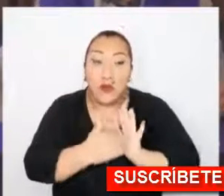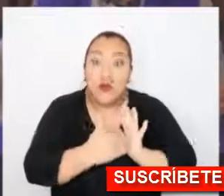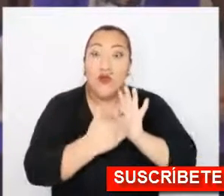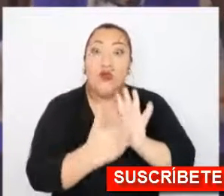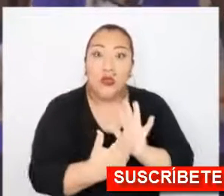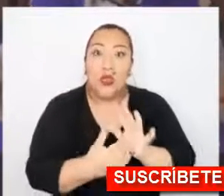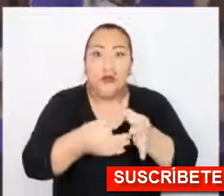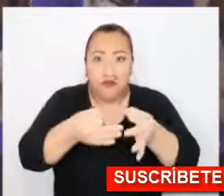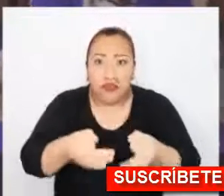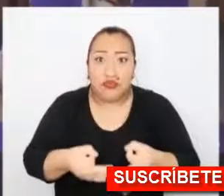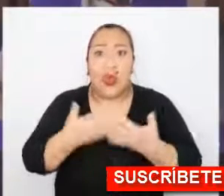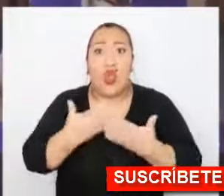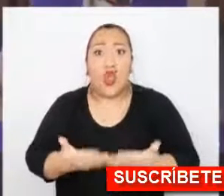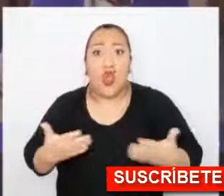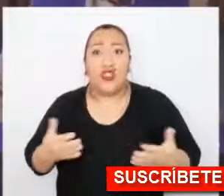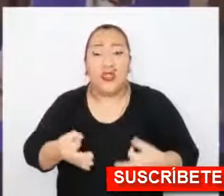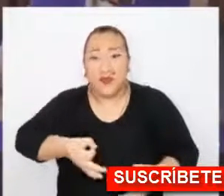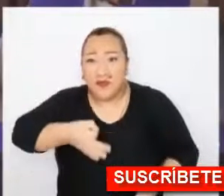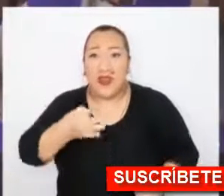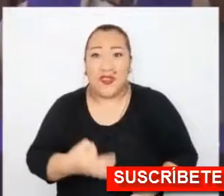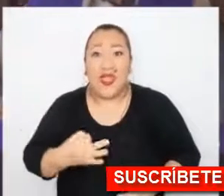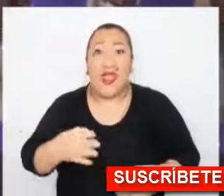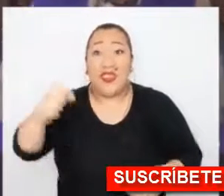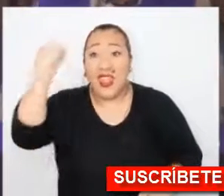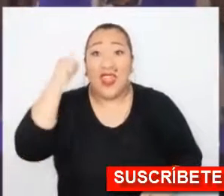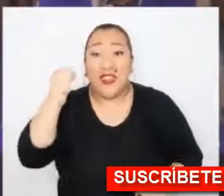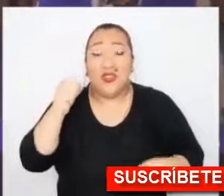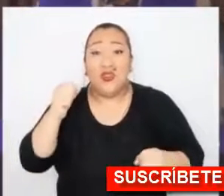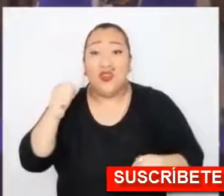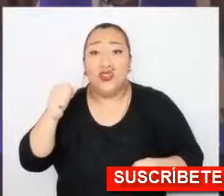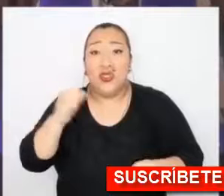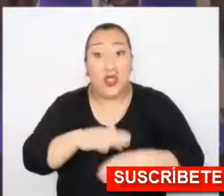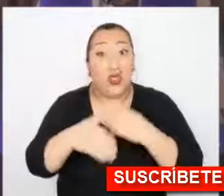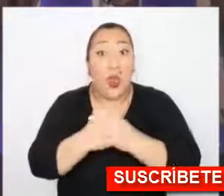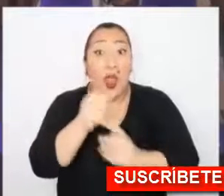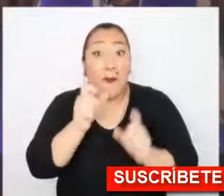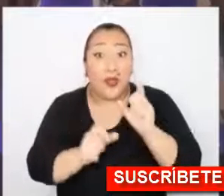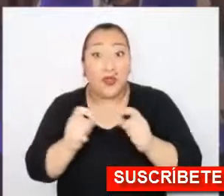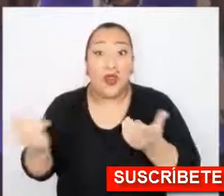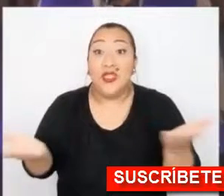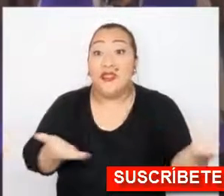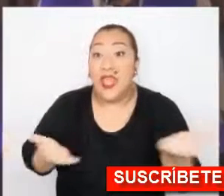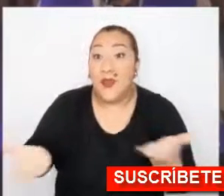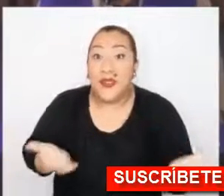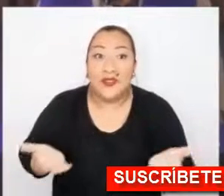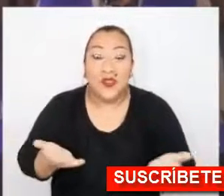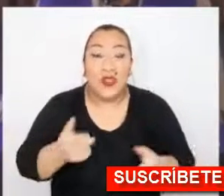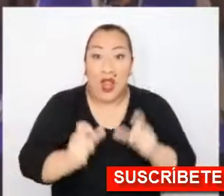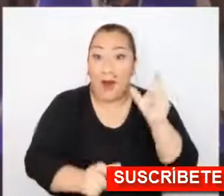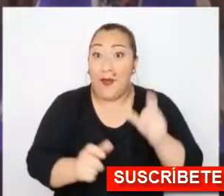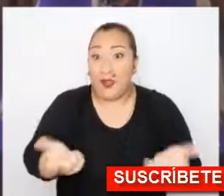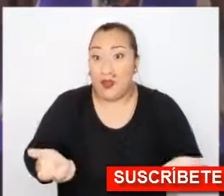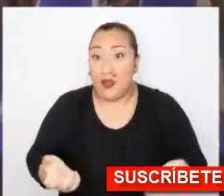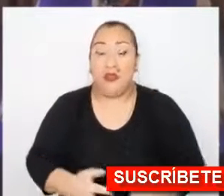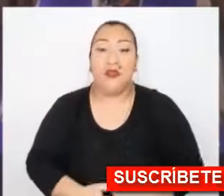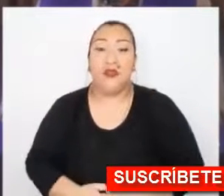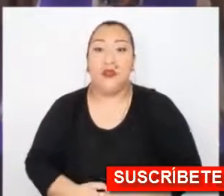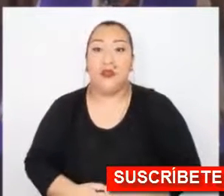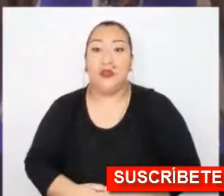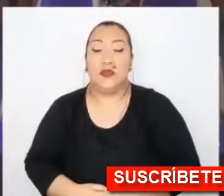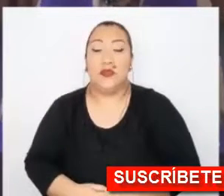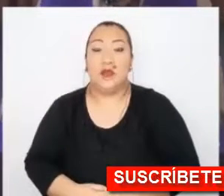busca es materializar, hacer realidad los derechos fundamentales y los servicios públicos.